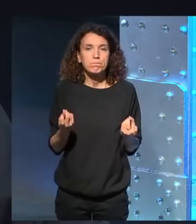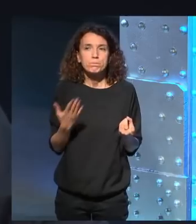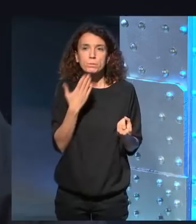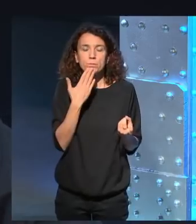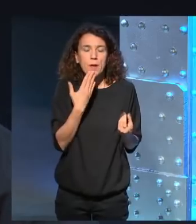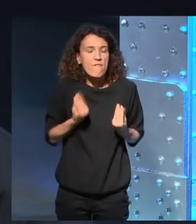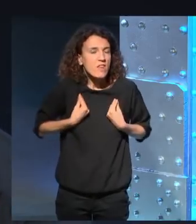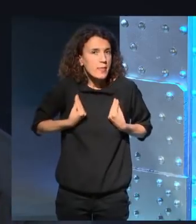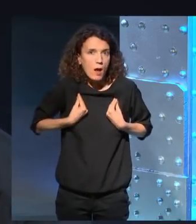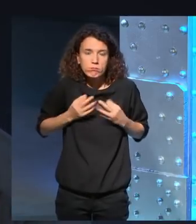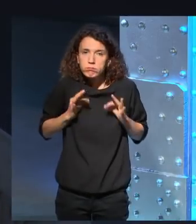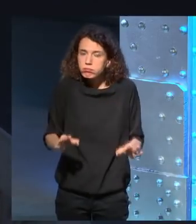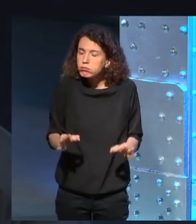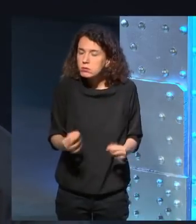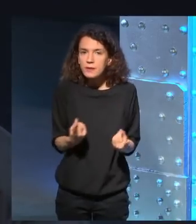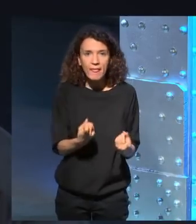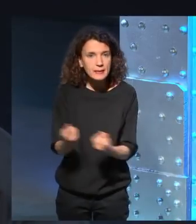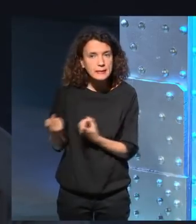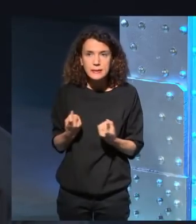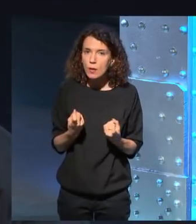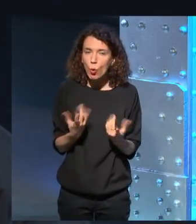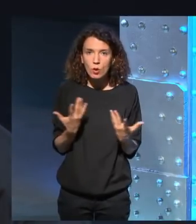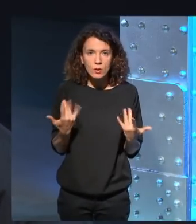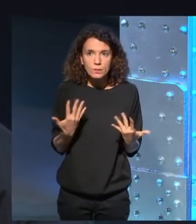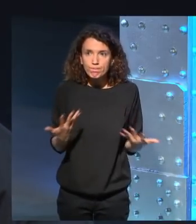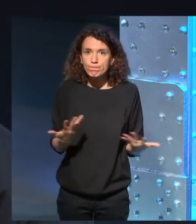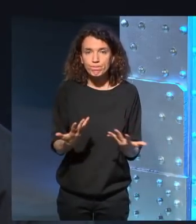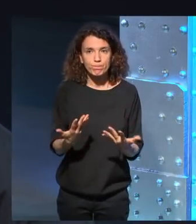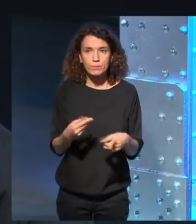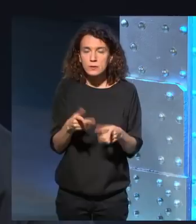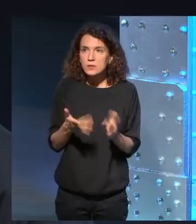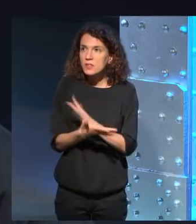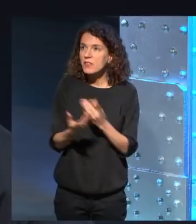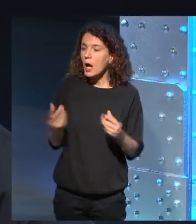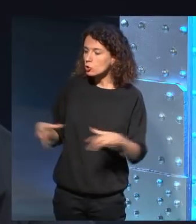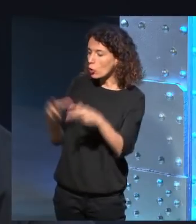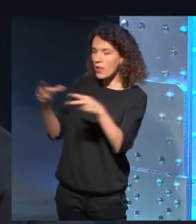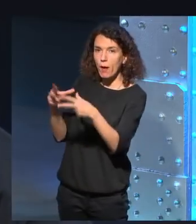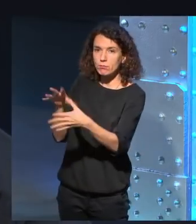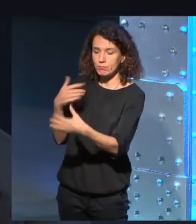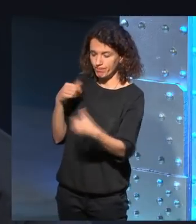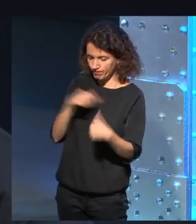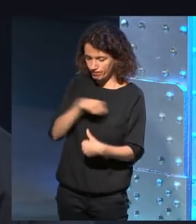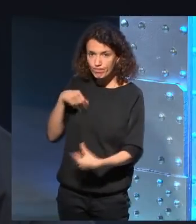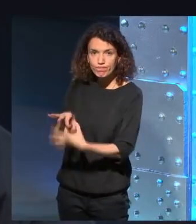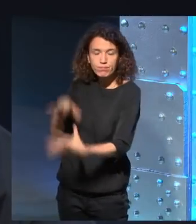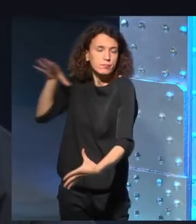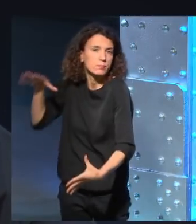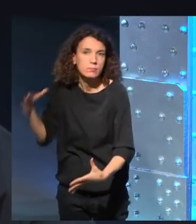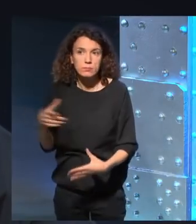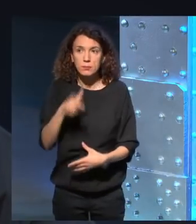vital en el sentido de de no encajar bien en la sociedad de la gente normal